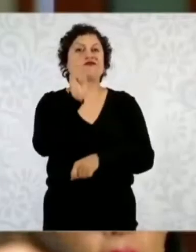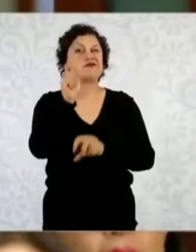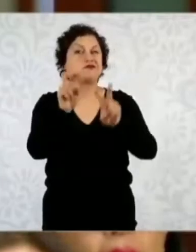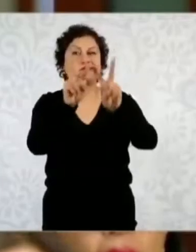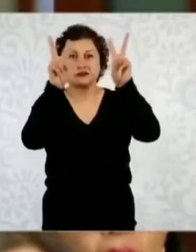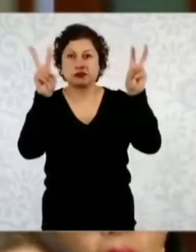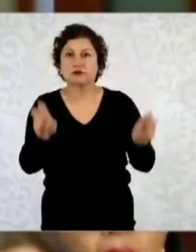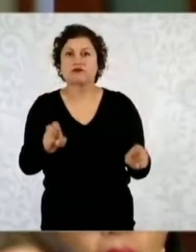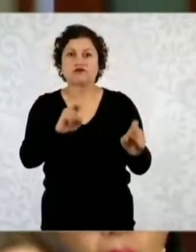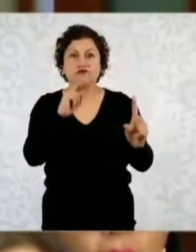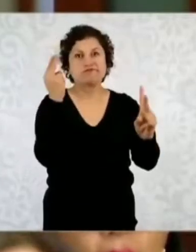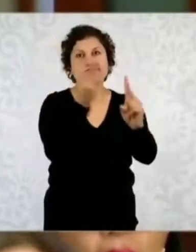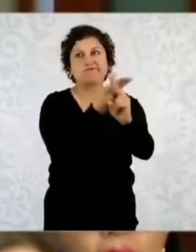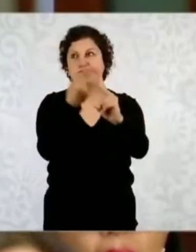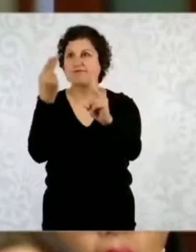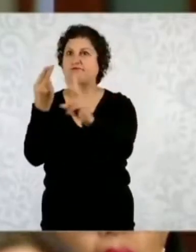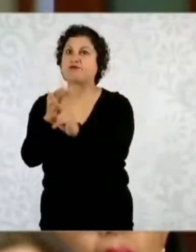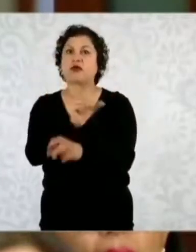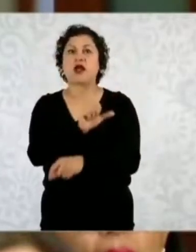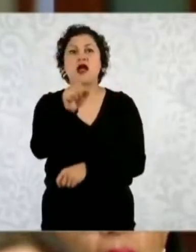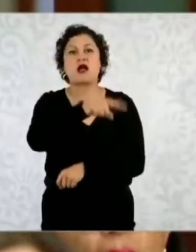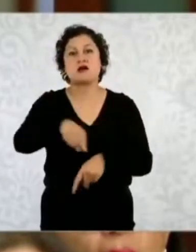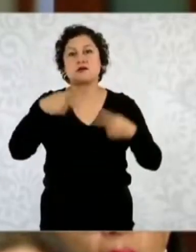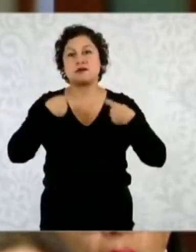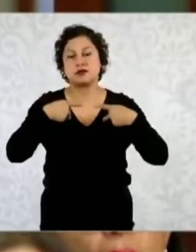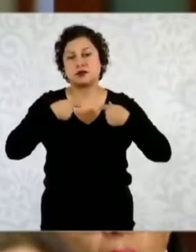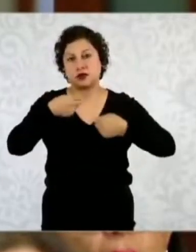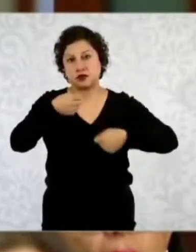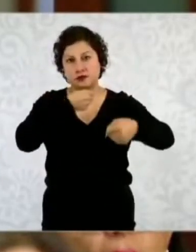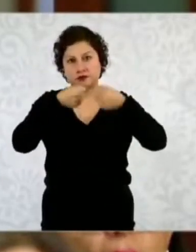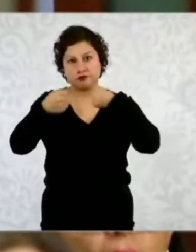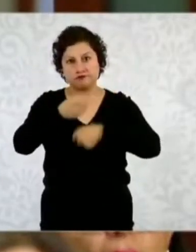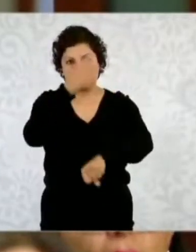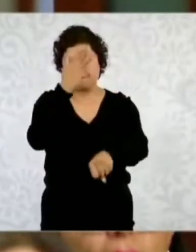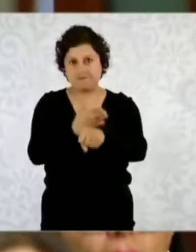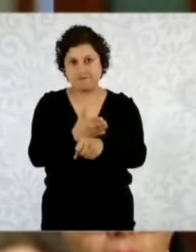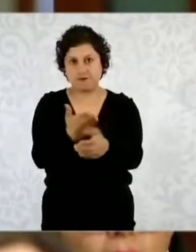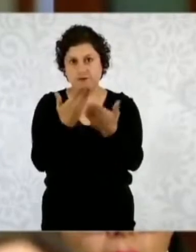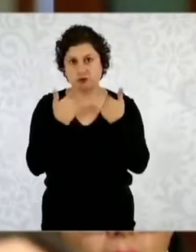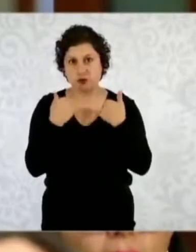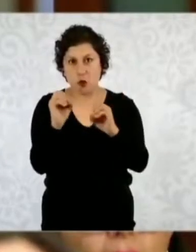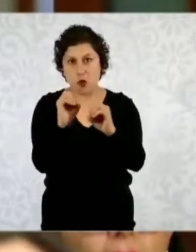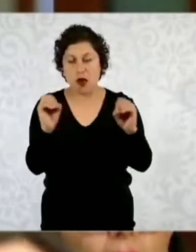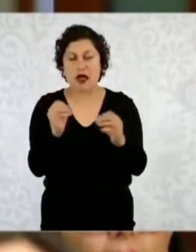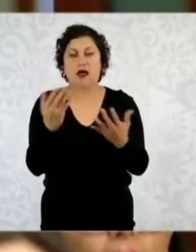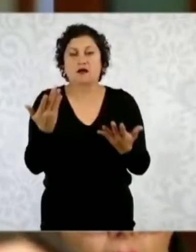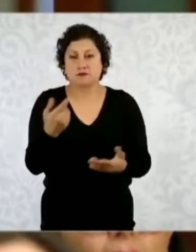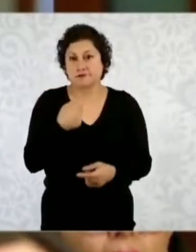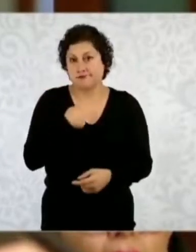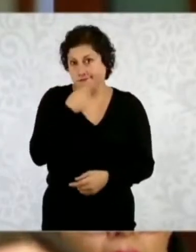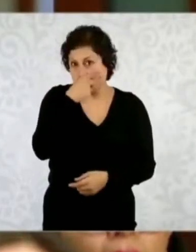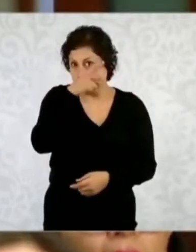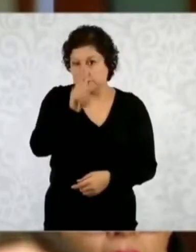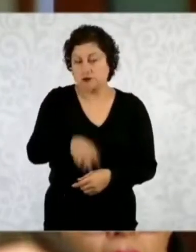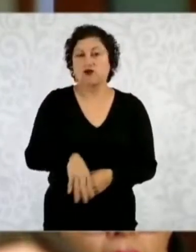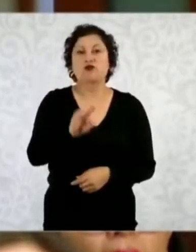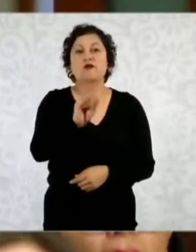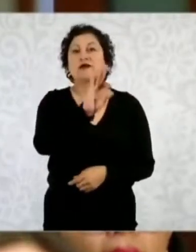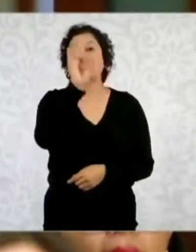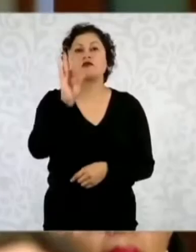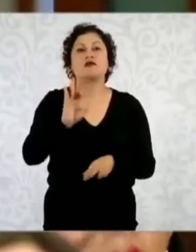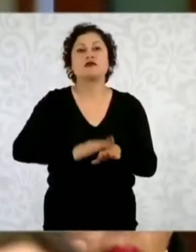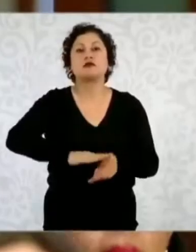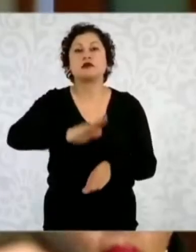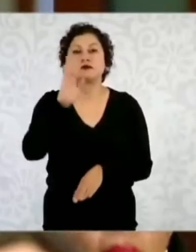impunes de periodistas, que me atrevo a decirlo son más del 90 por ciento de estos mismos, según